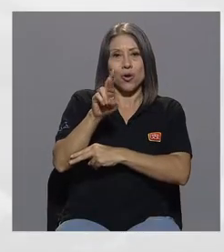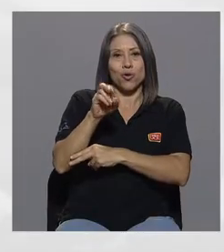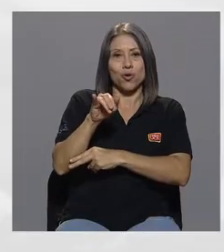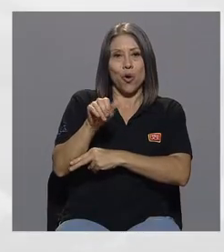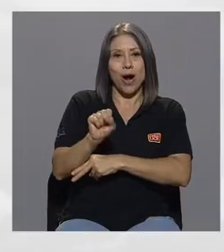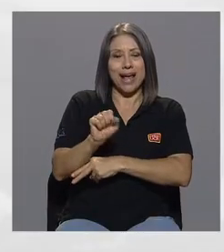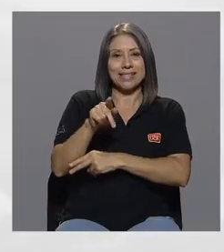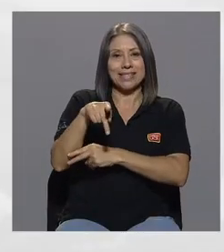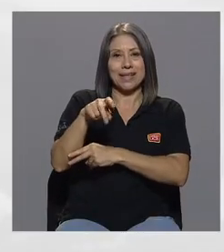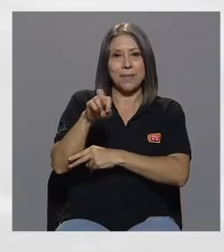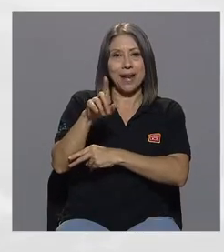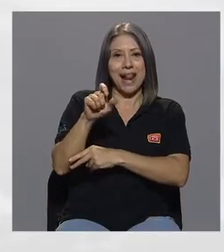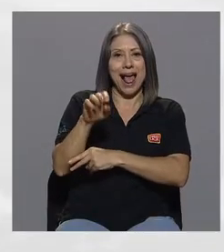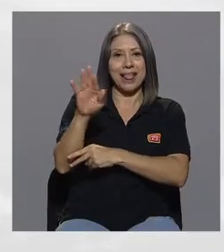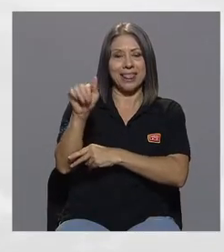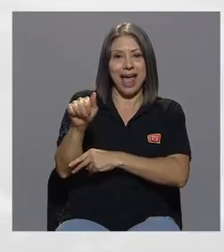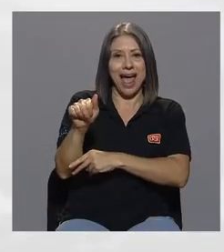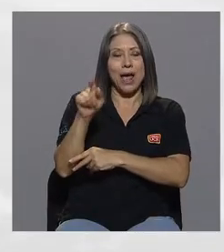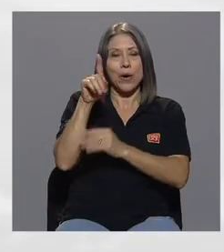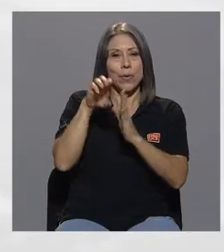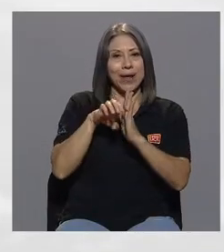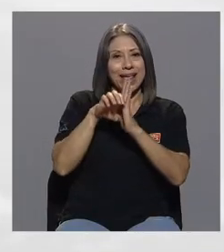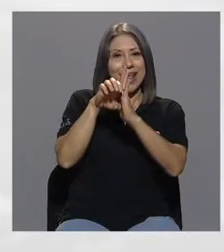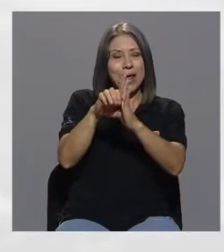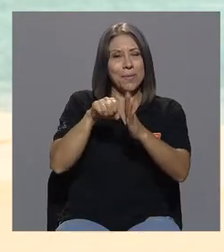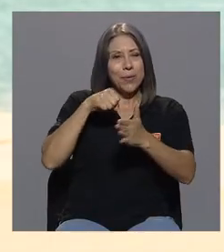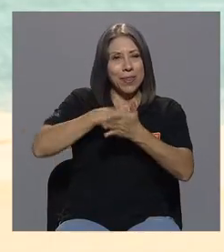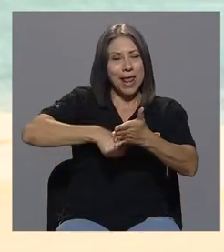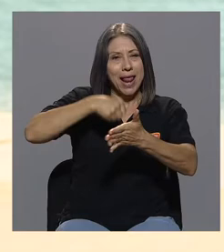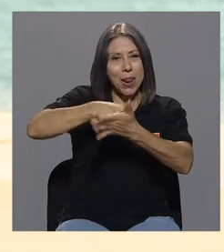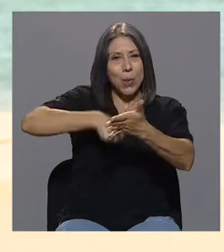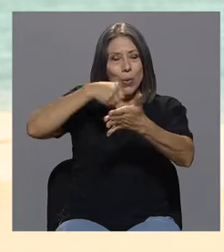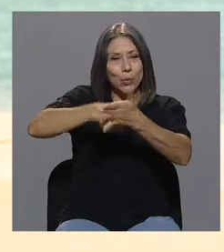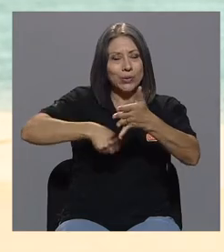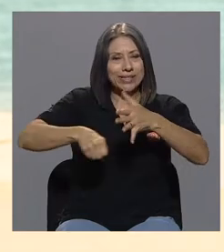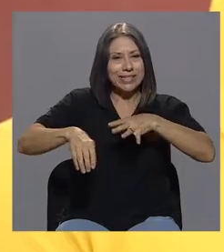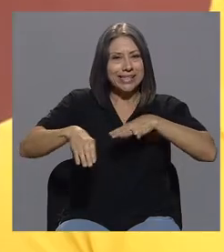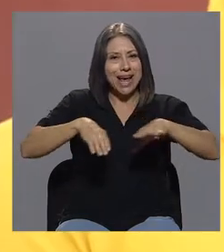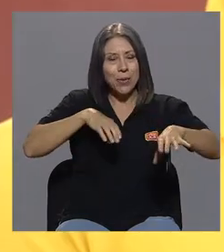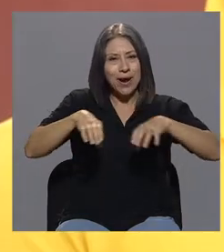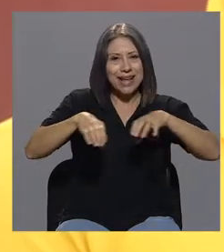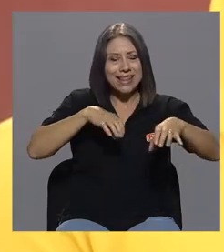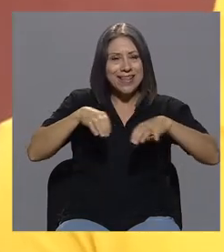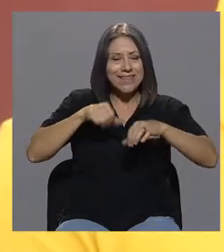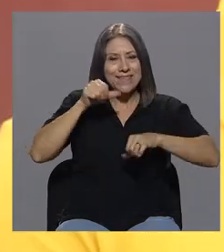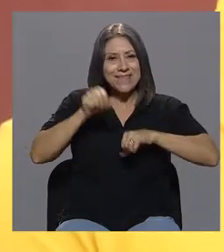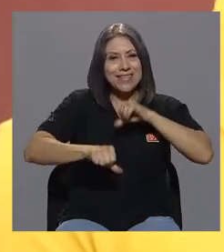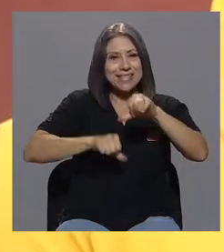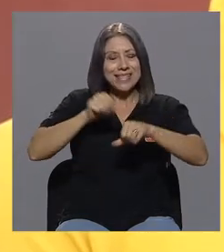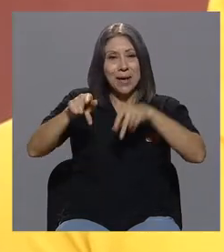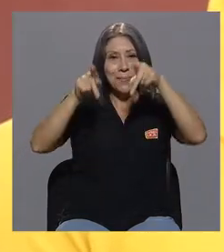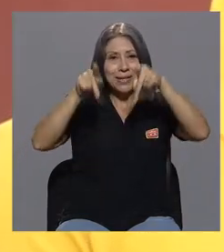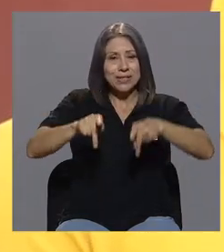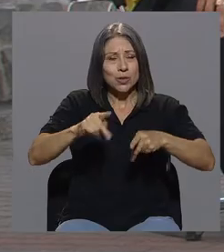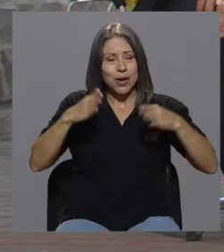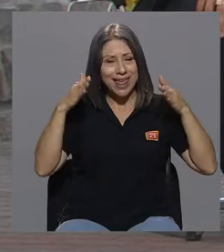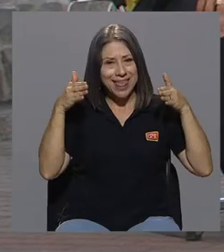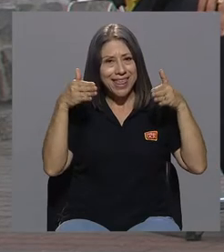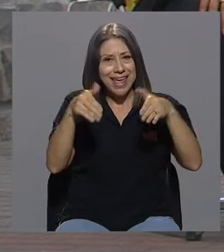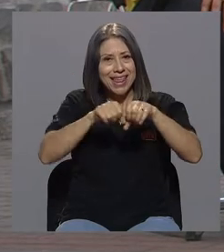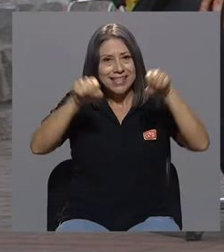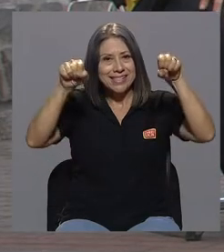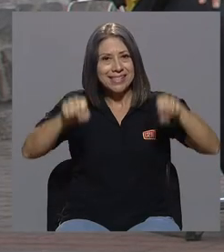ejemplo de lucha, un activista, una persona dedicada al sistema de salud y a la medicina.